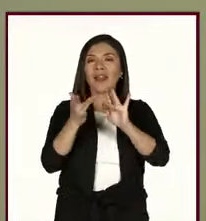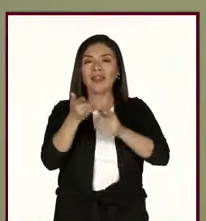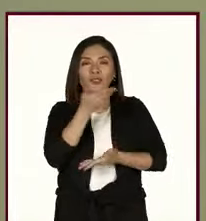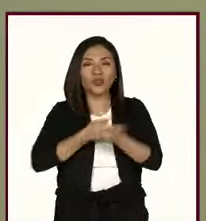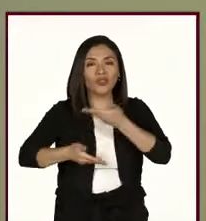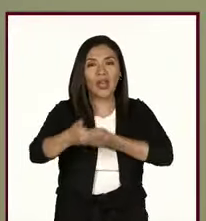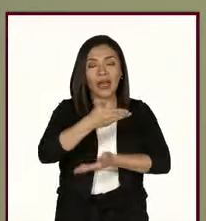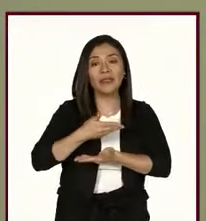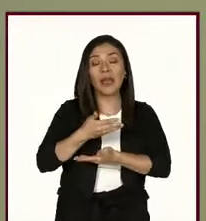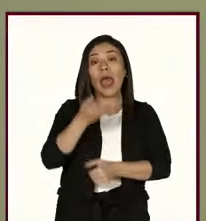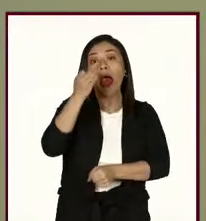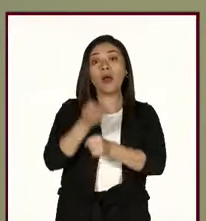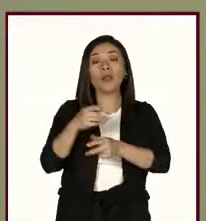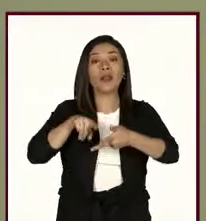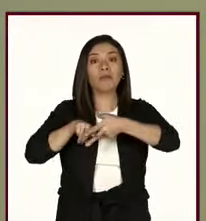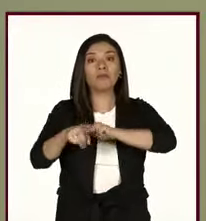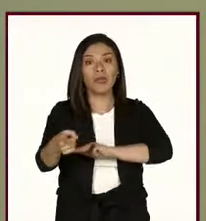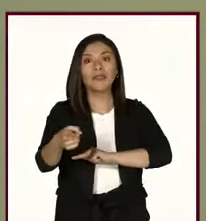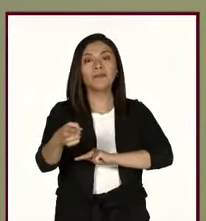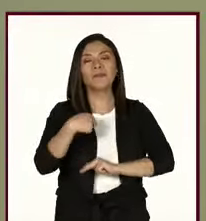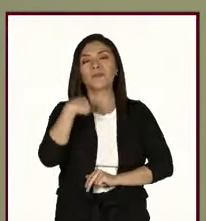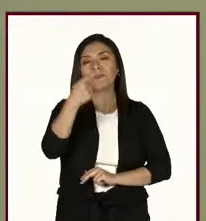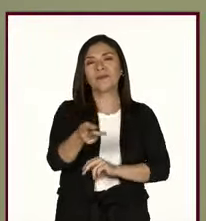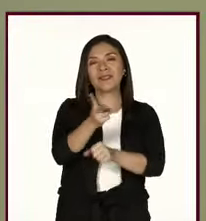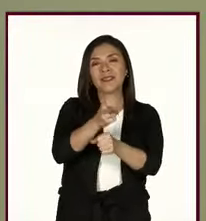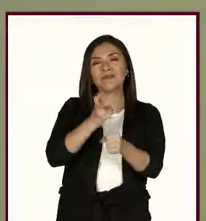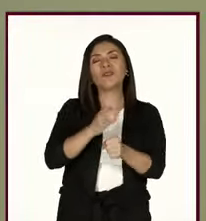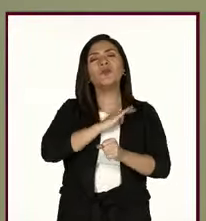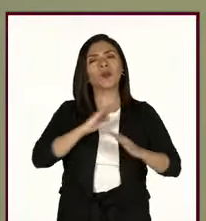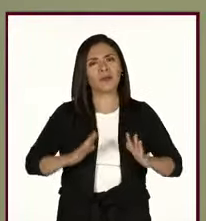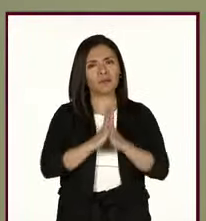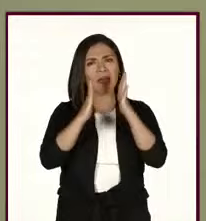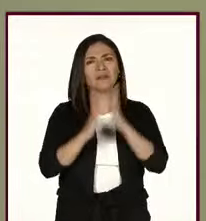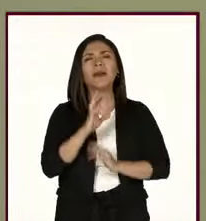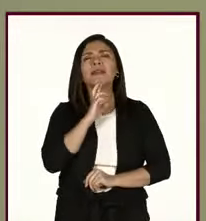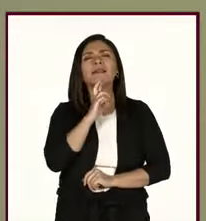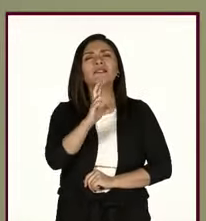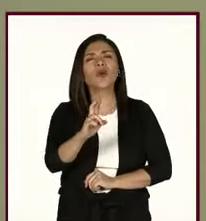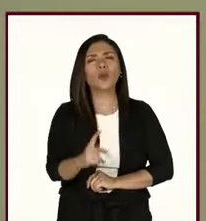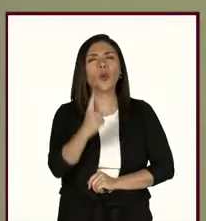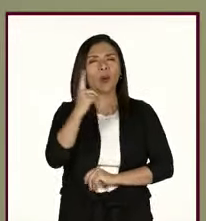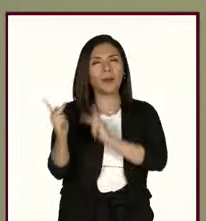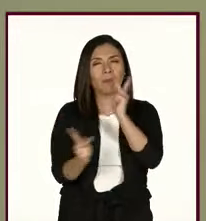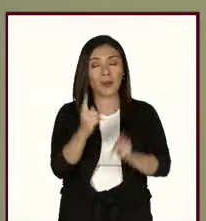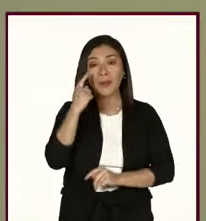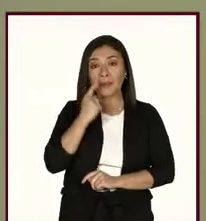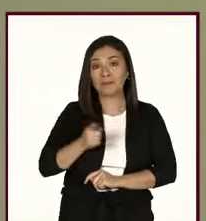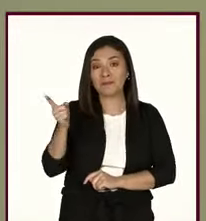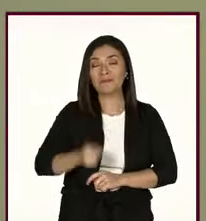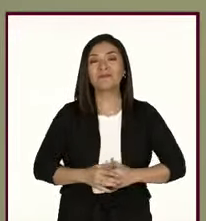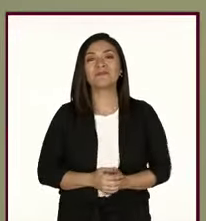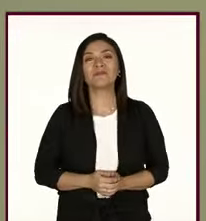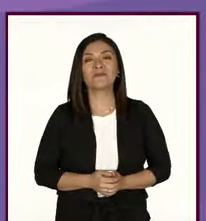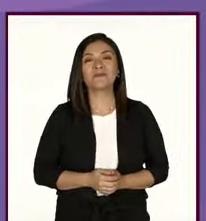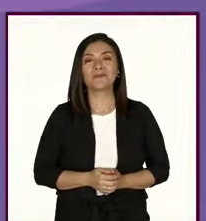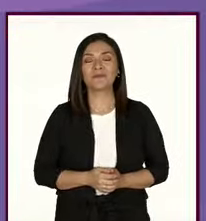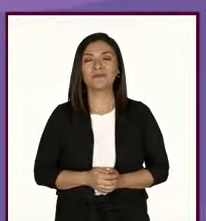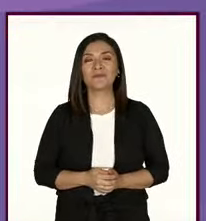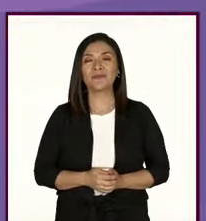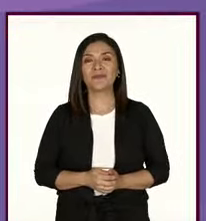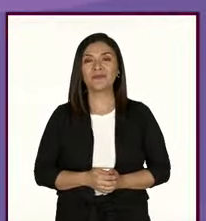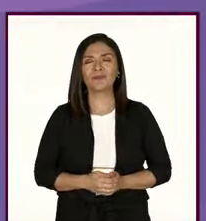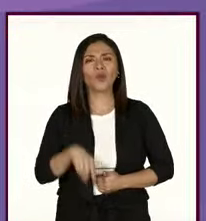Y para iniciar, las y los invitamos a participar contestando esta pregunta. Vamos a detonar el tema.